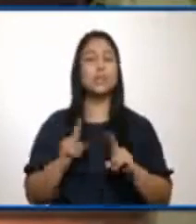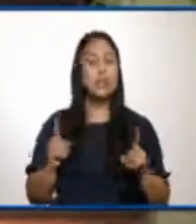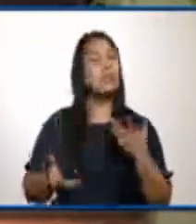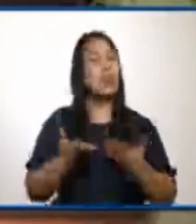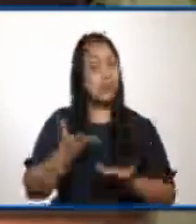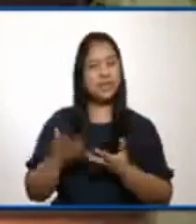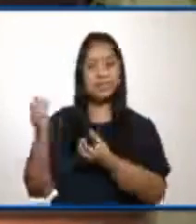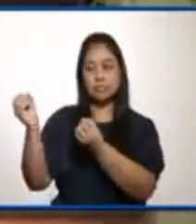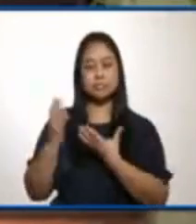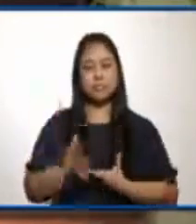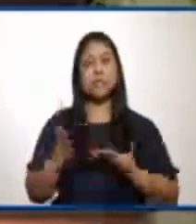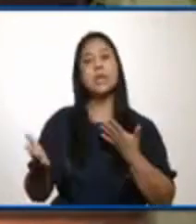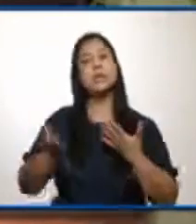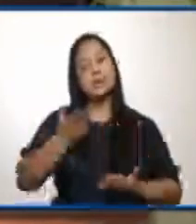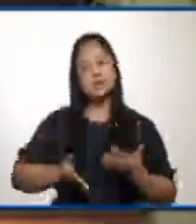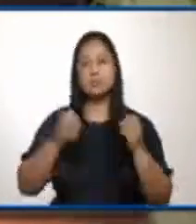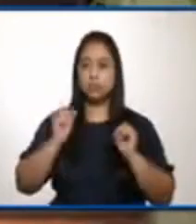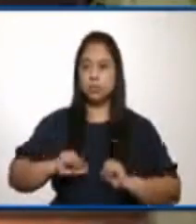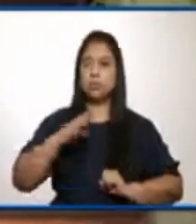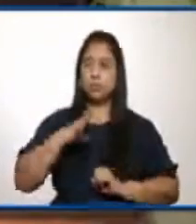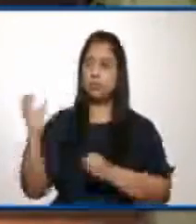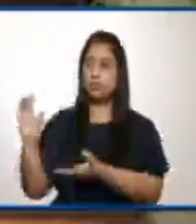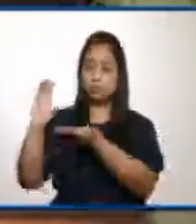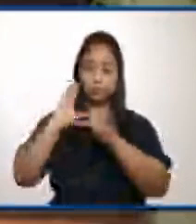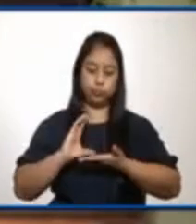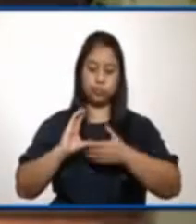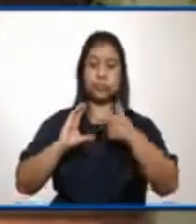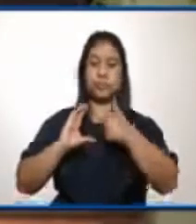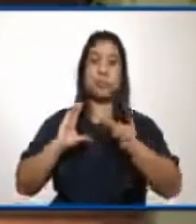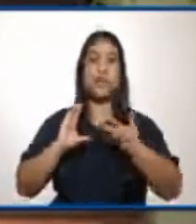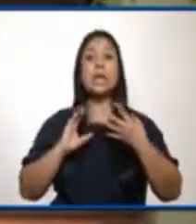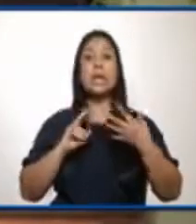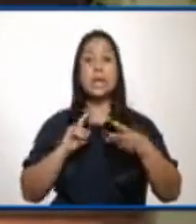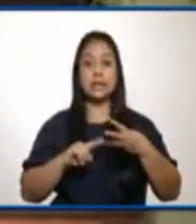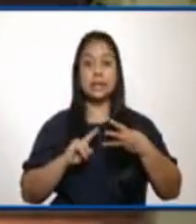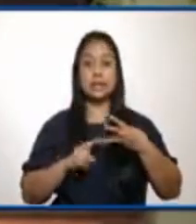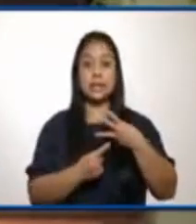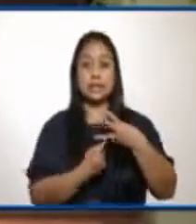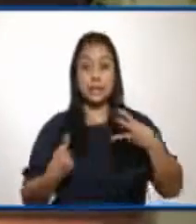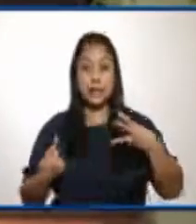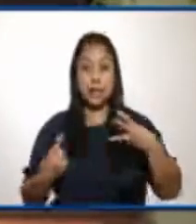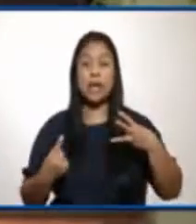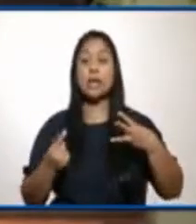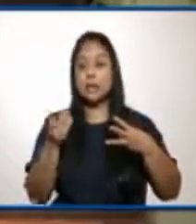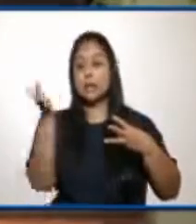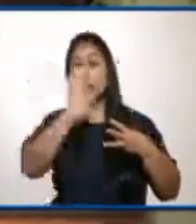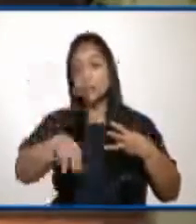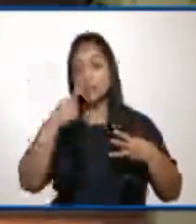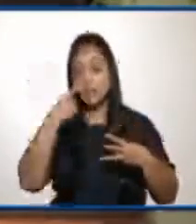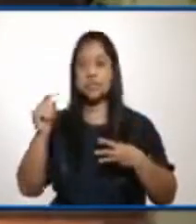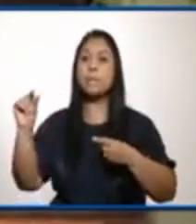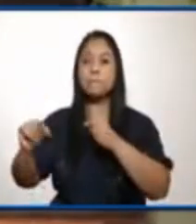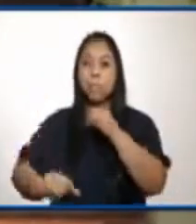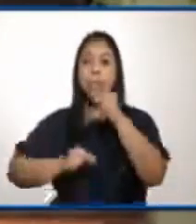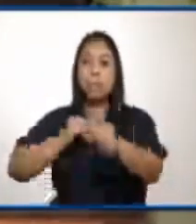recibiendo es que podríamos recibir una cantidad la tercera semana y luego en entregas periódicas